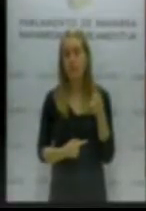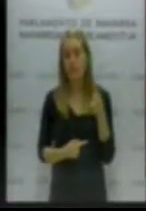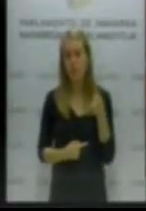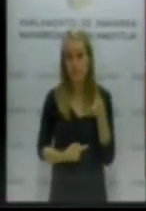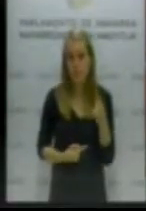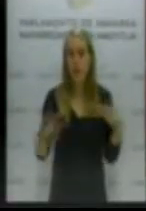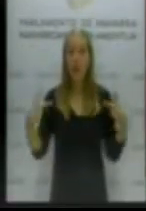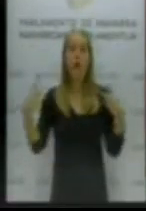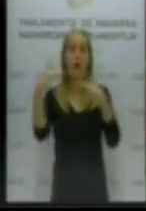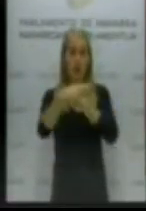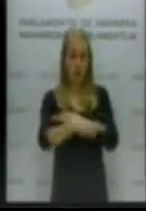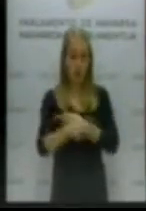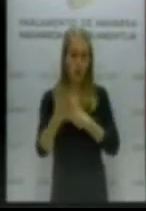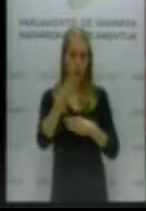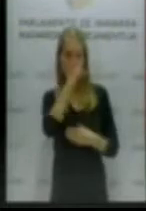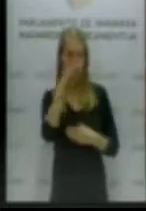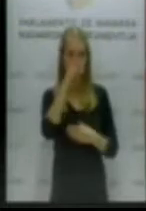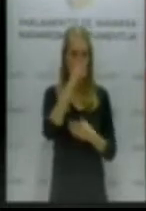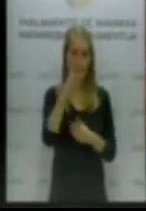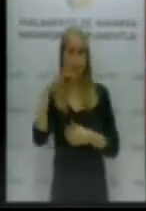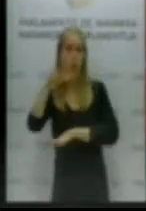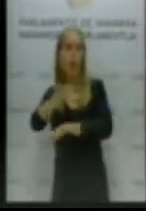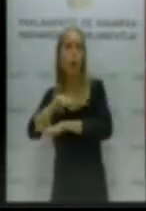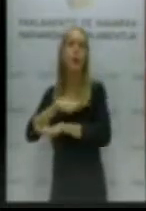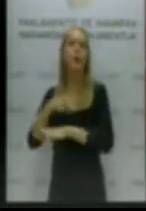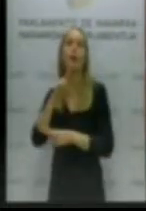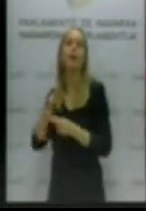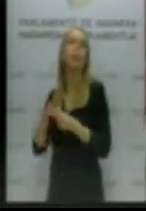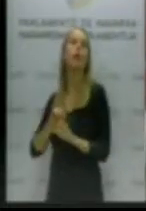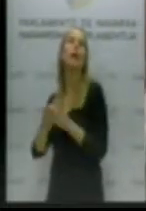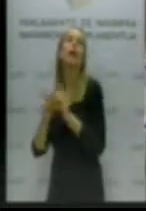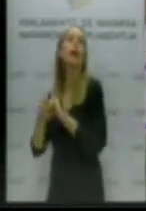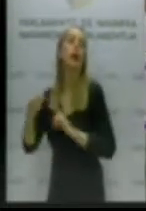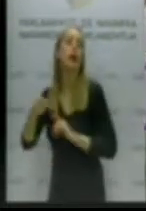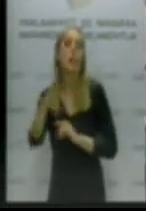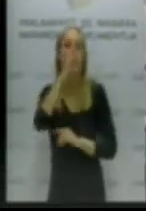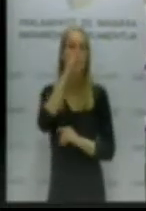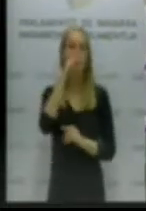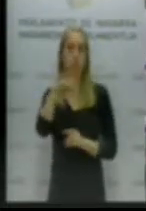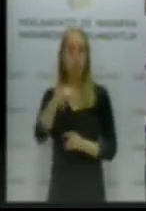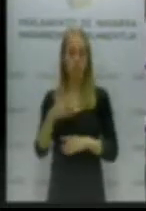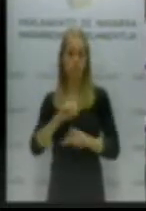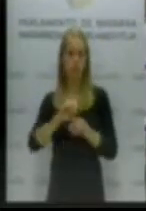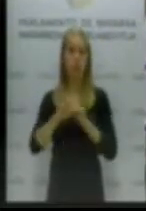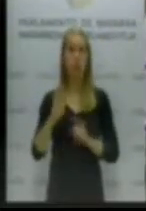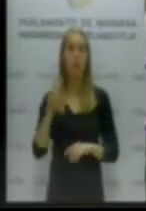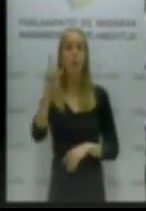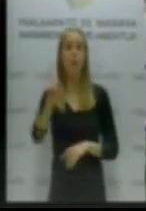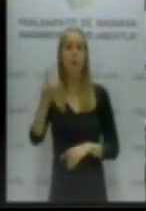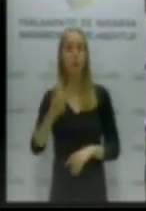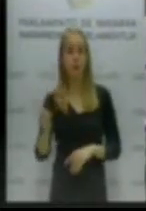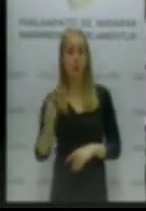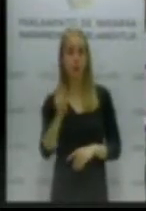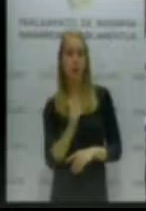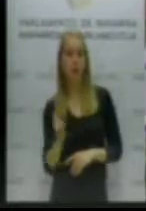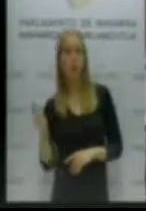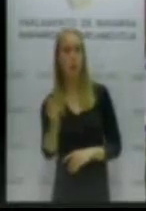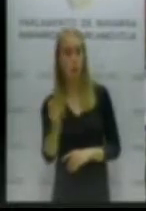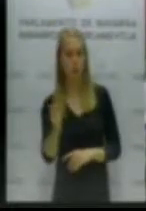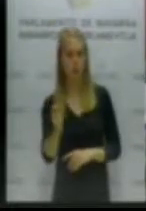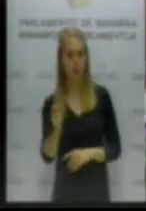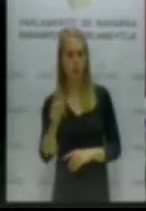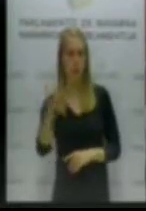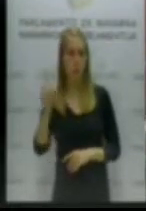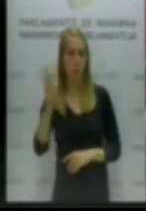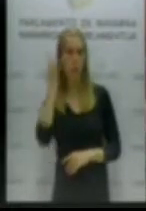recorte encubierto que el Gobierno del Cambio ha realizado a las viudas navarras y devolverles a estas el poder